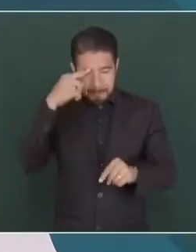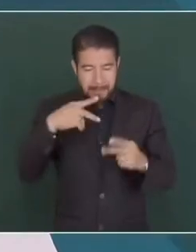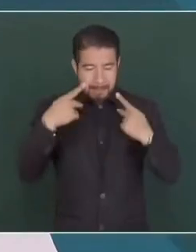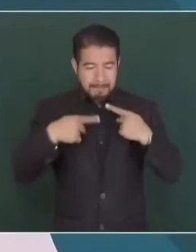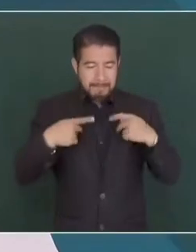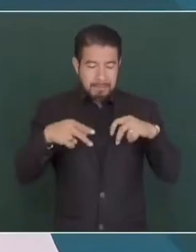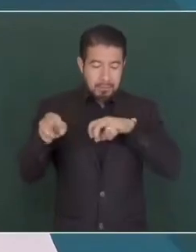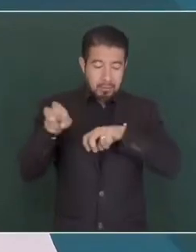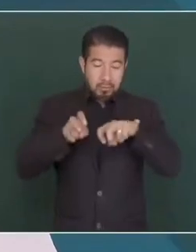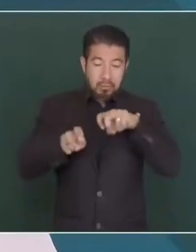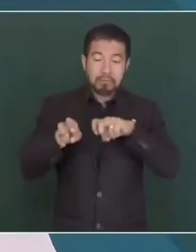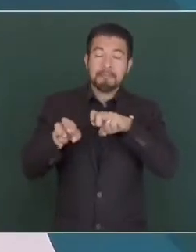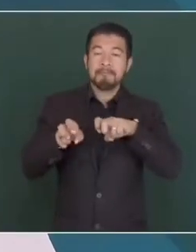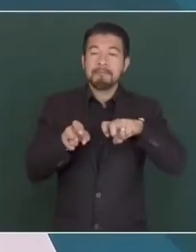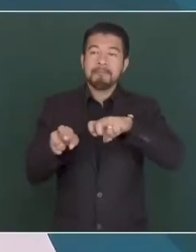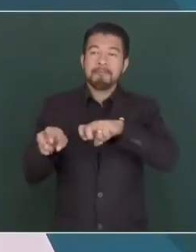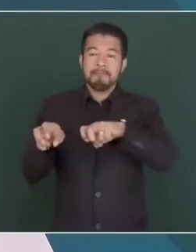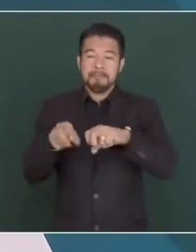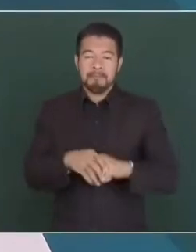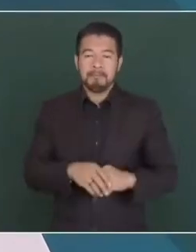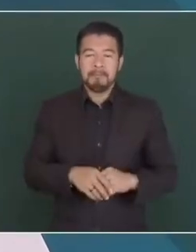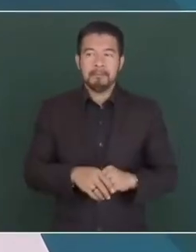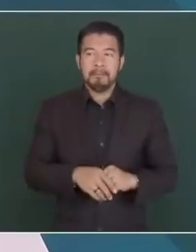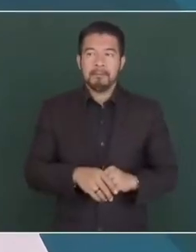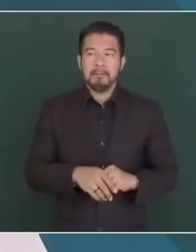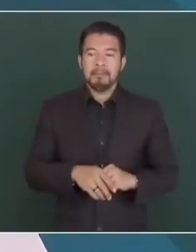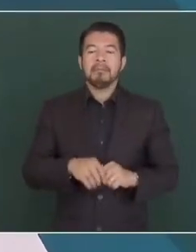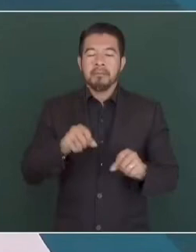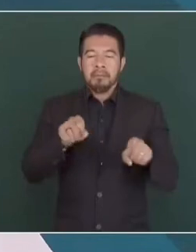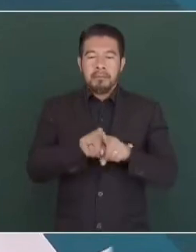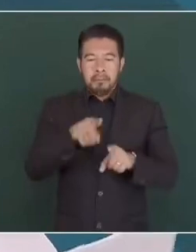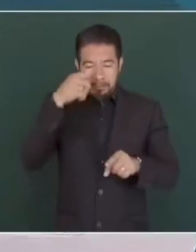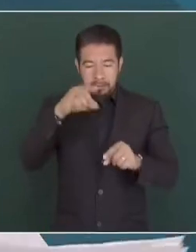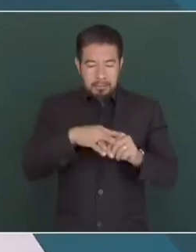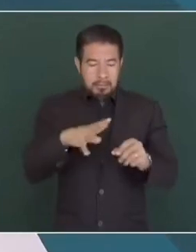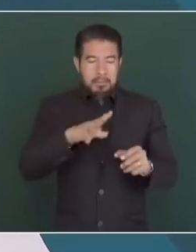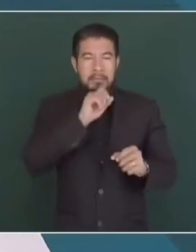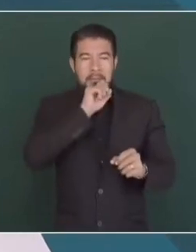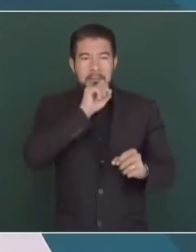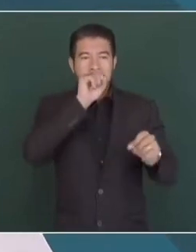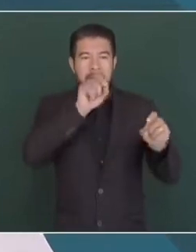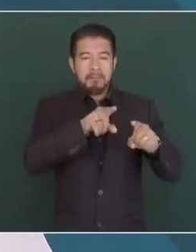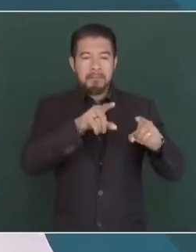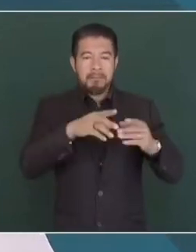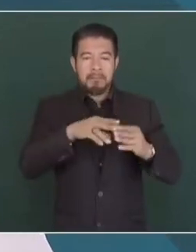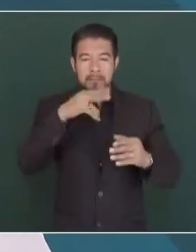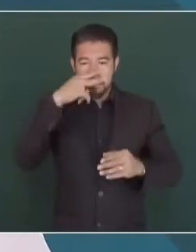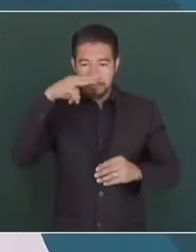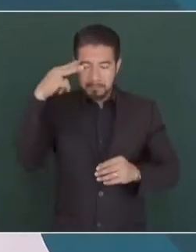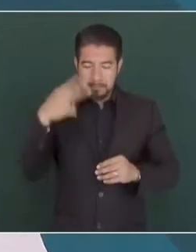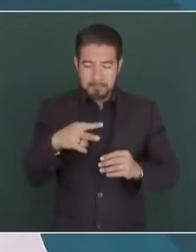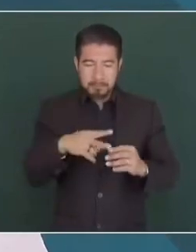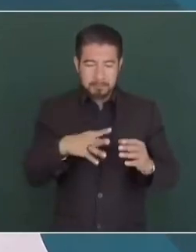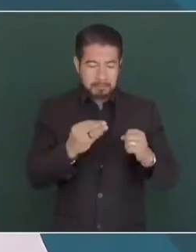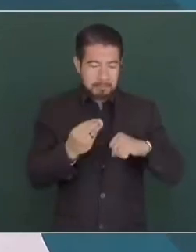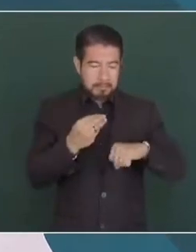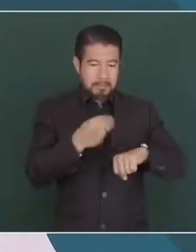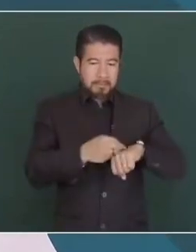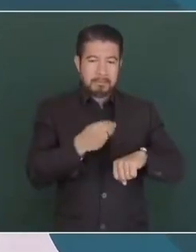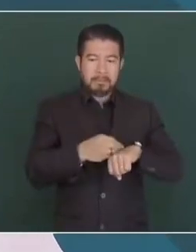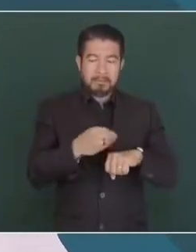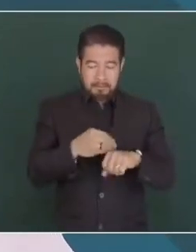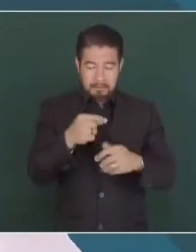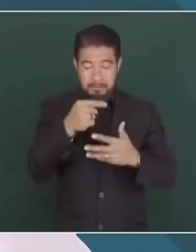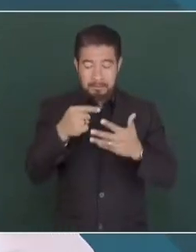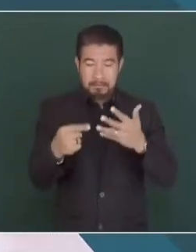concesiones actuales. La transformación del transporte ferroviario de pasajeros en México se basa en los siguientes